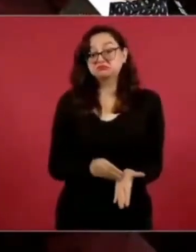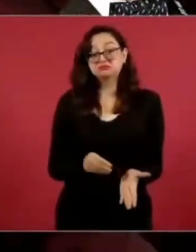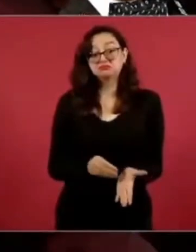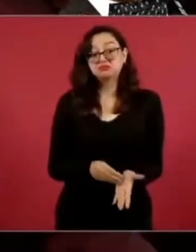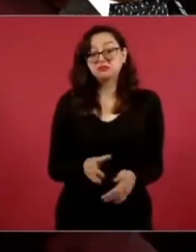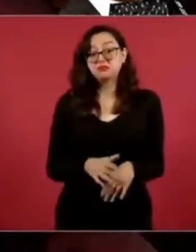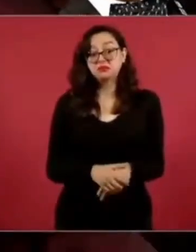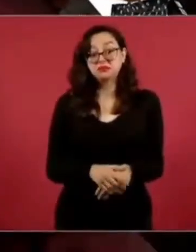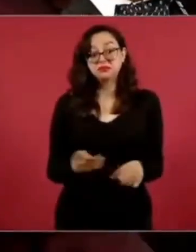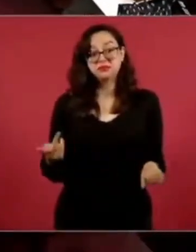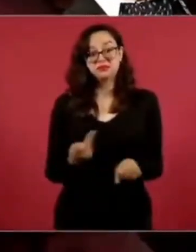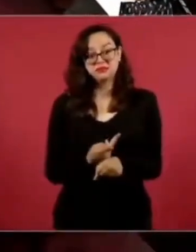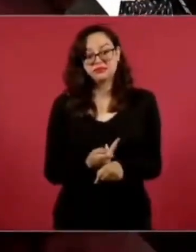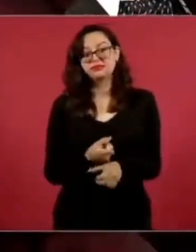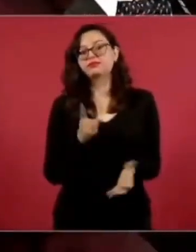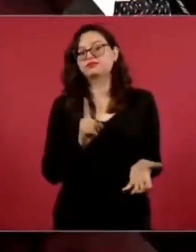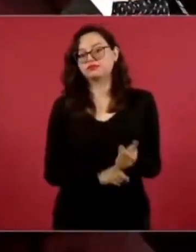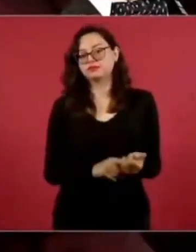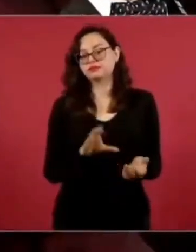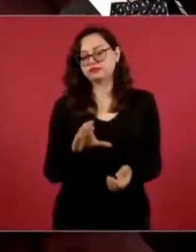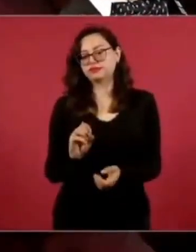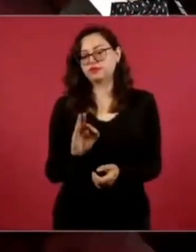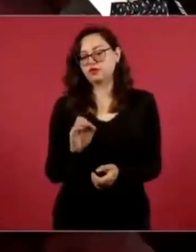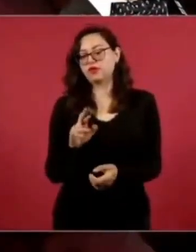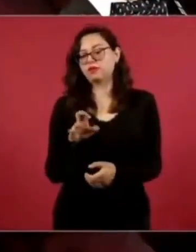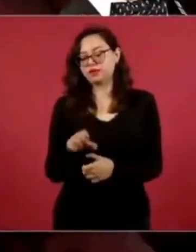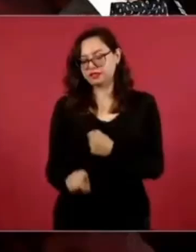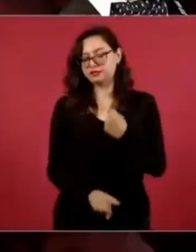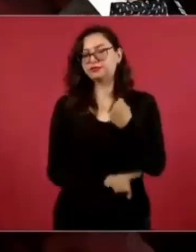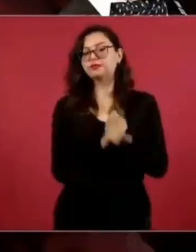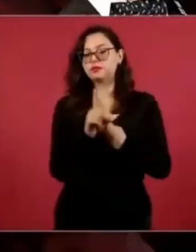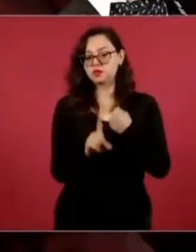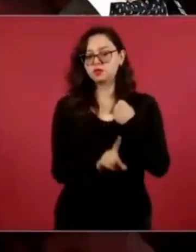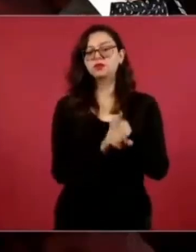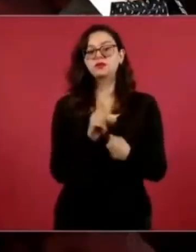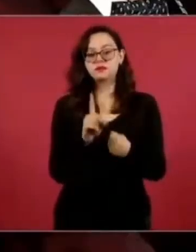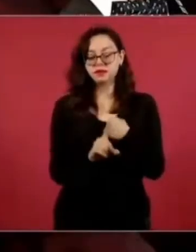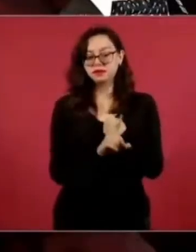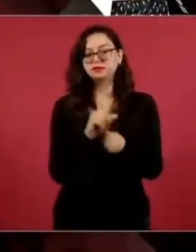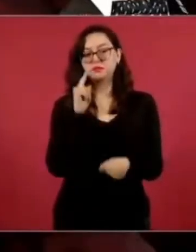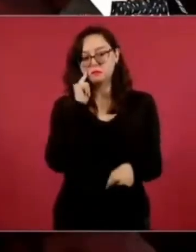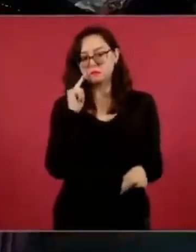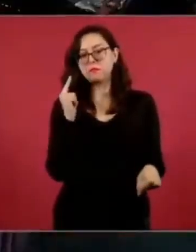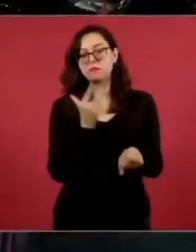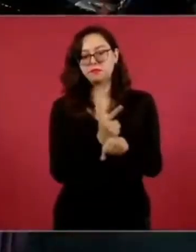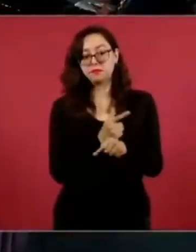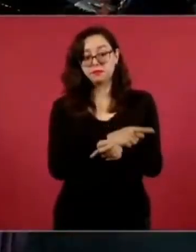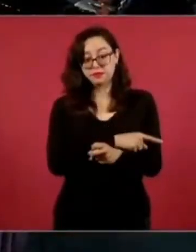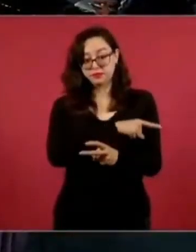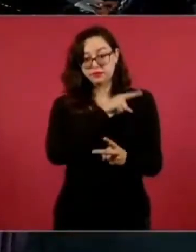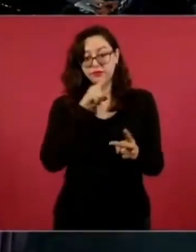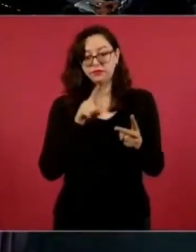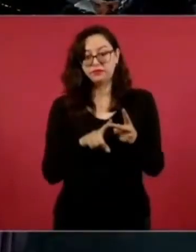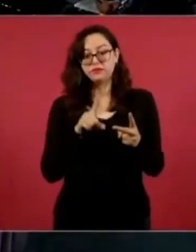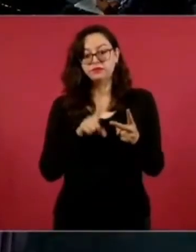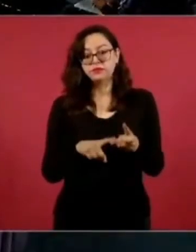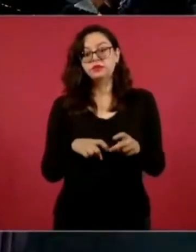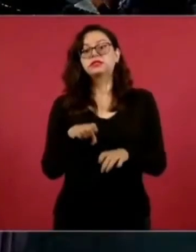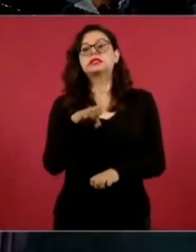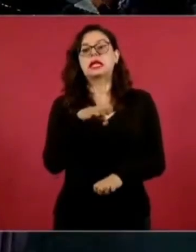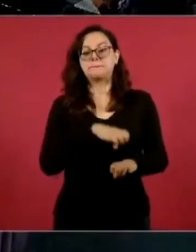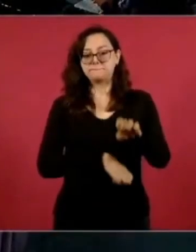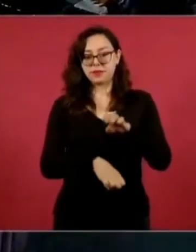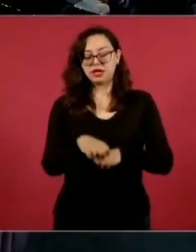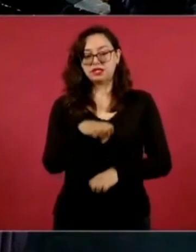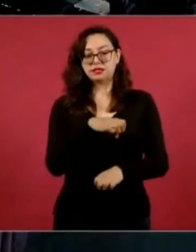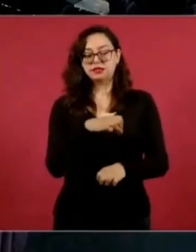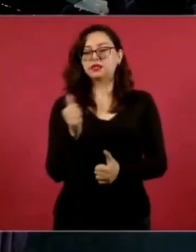dado por cuestiones internas dentro de la propia COFEPRIS. Posteriormente se metió un permiso más de una empresa para